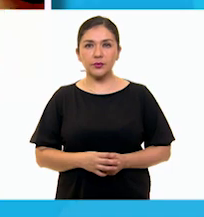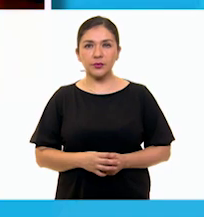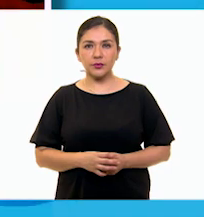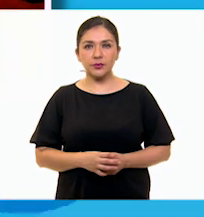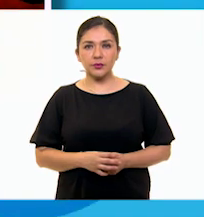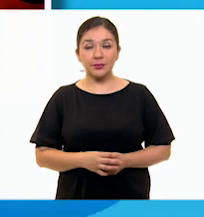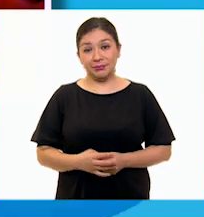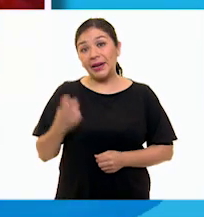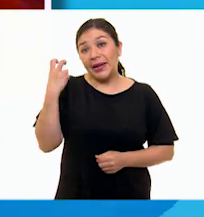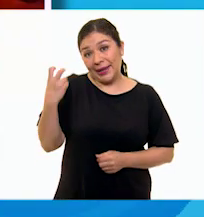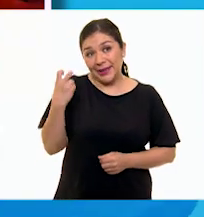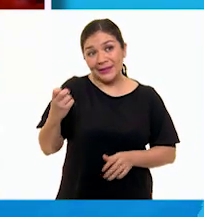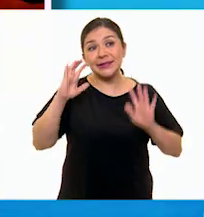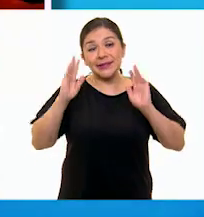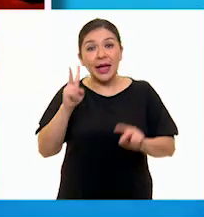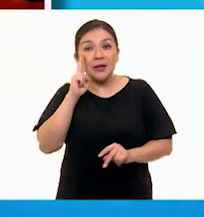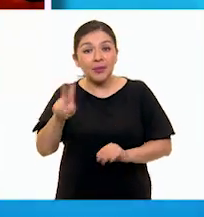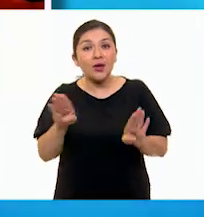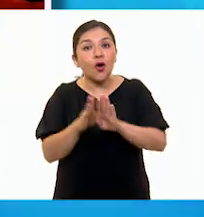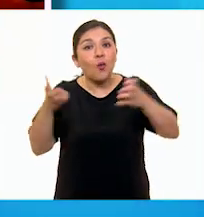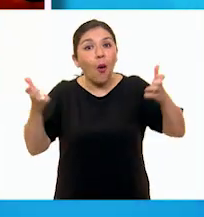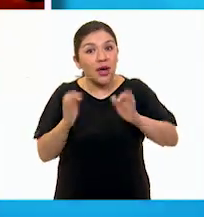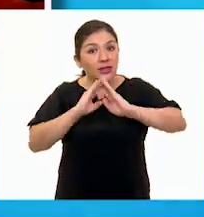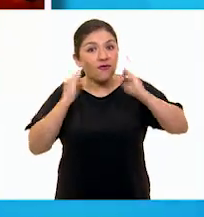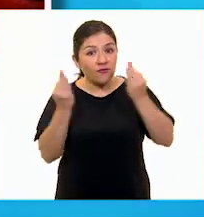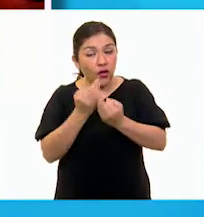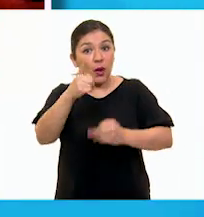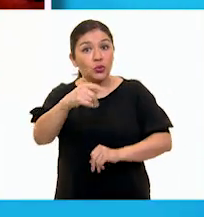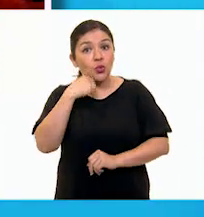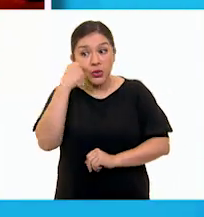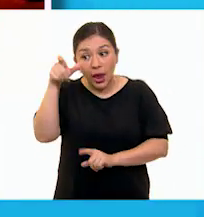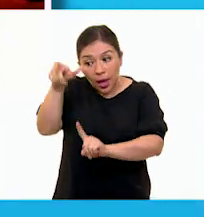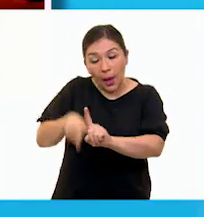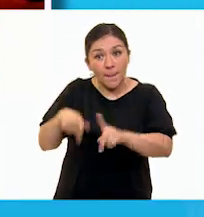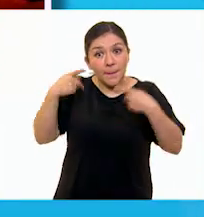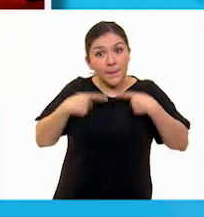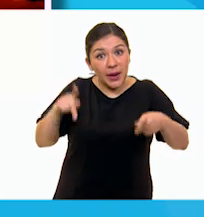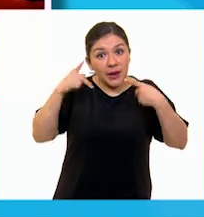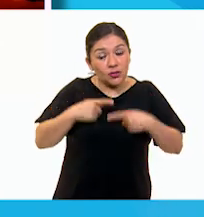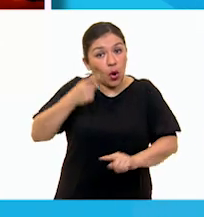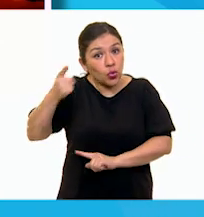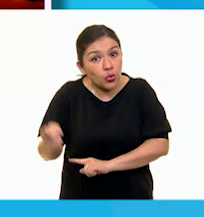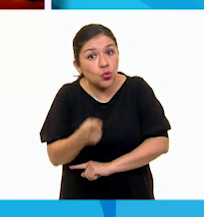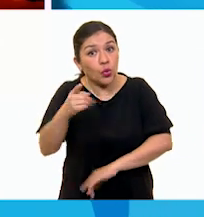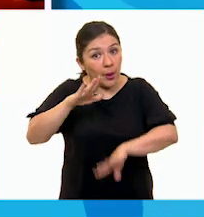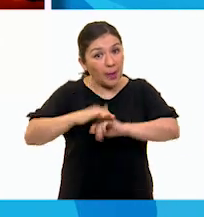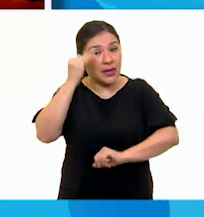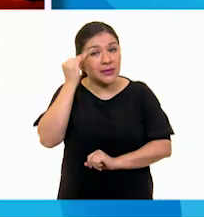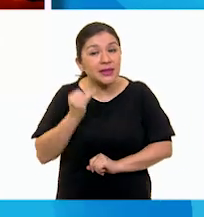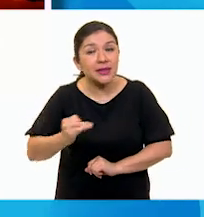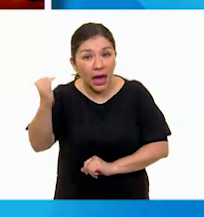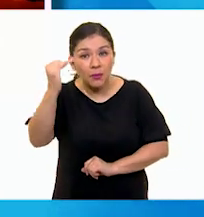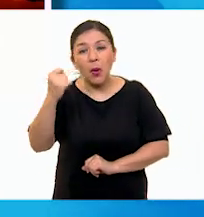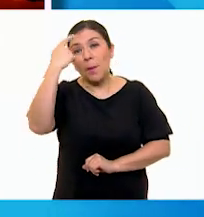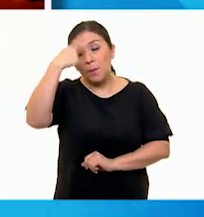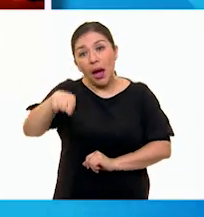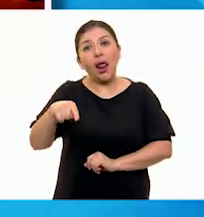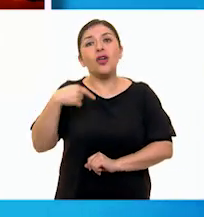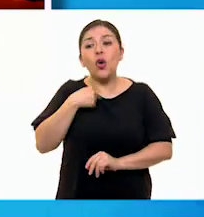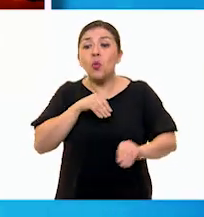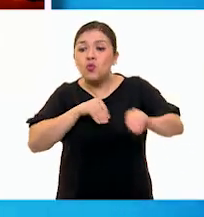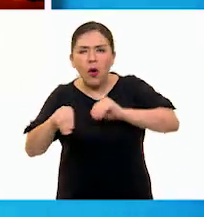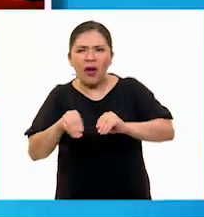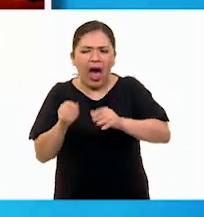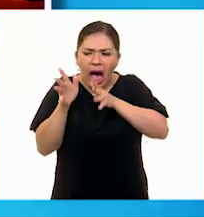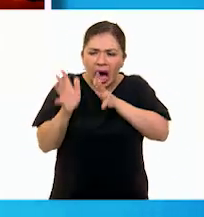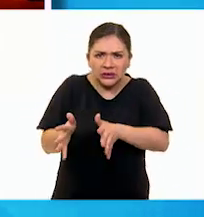Y es así como nos queda nuestro trabajo. Si queremos que nuestro personaje perdure más tiempo y ya no lo vamos a estar